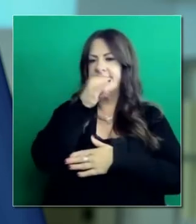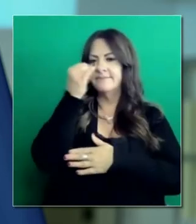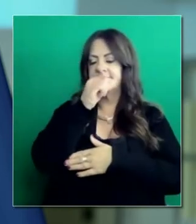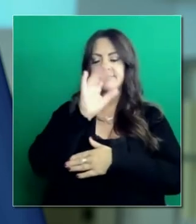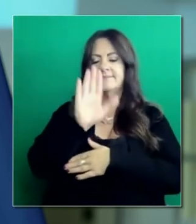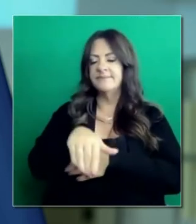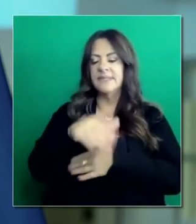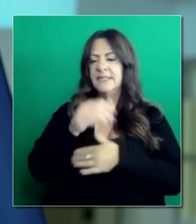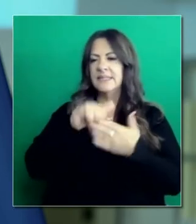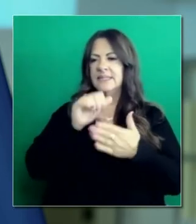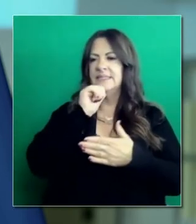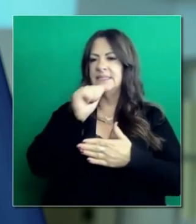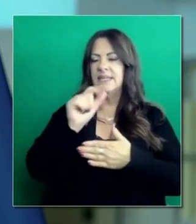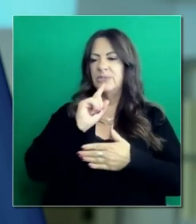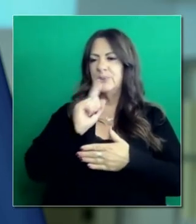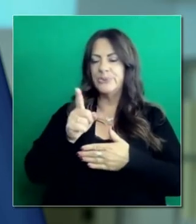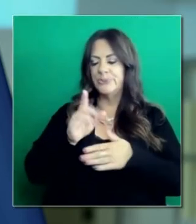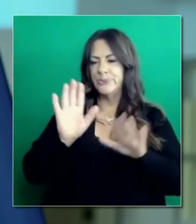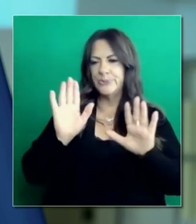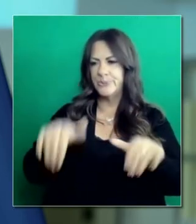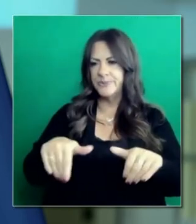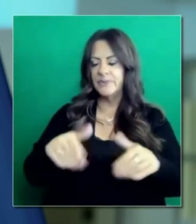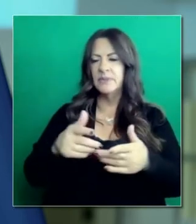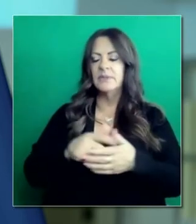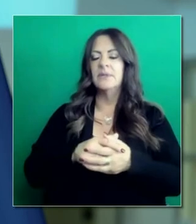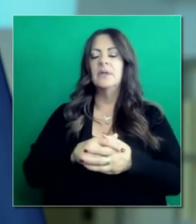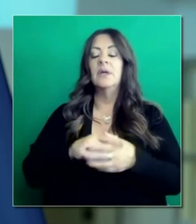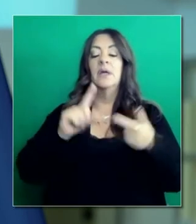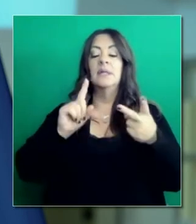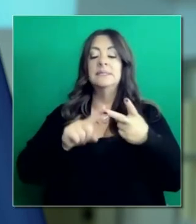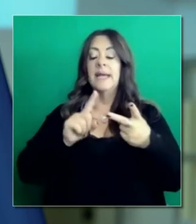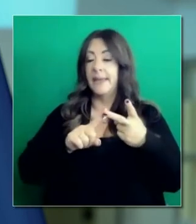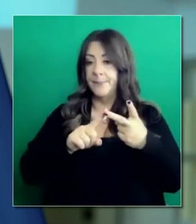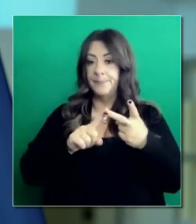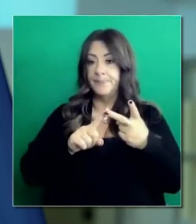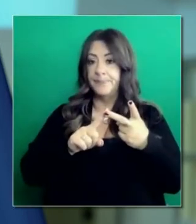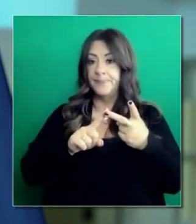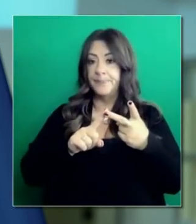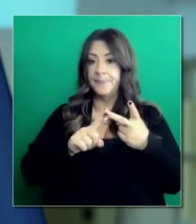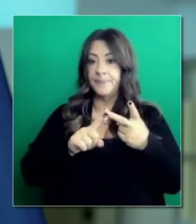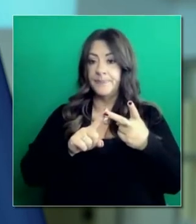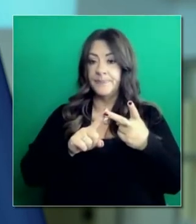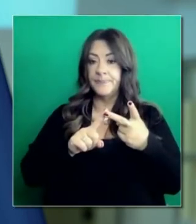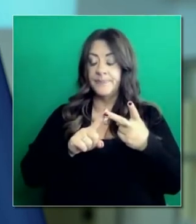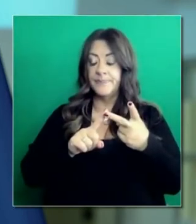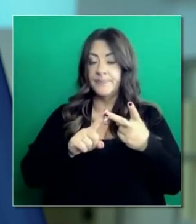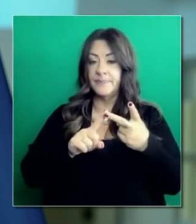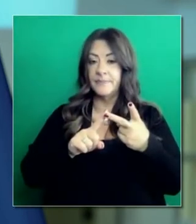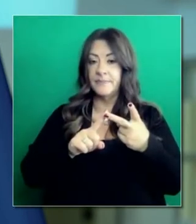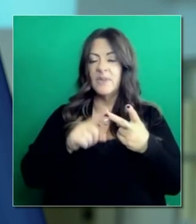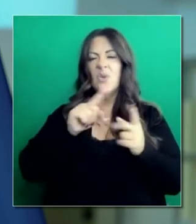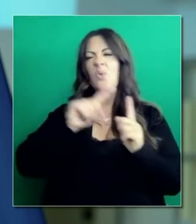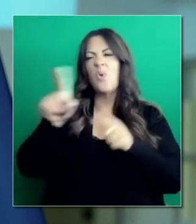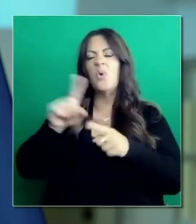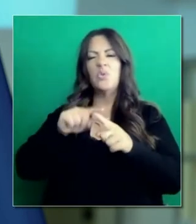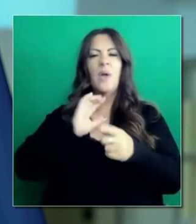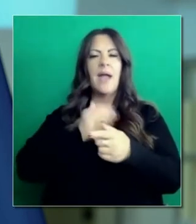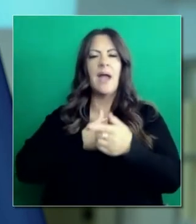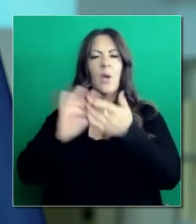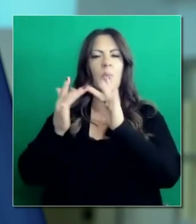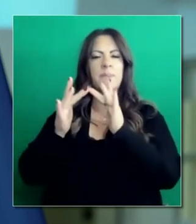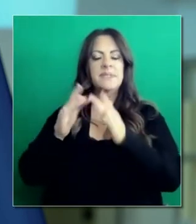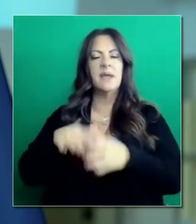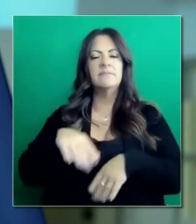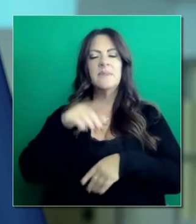Ese punto fundamental es que no tiene sentido. Es el número uno. Número dos, fíjense en la página y si